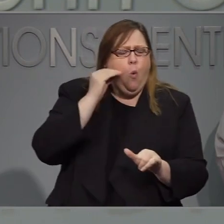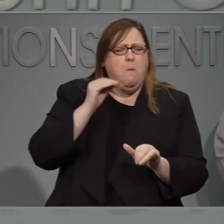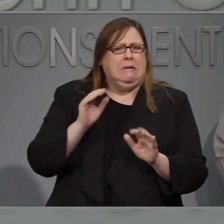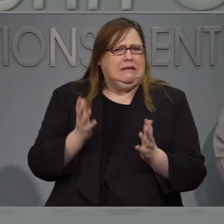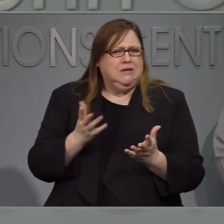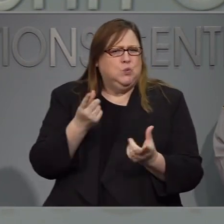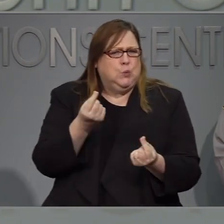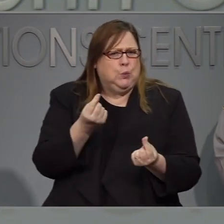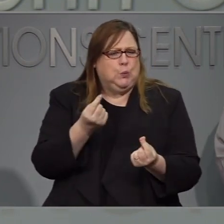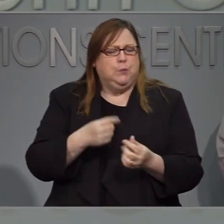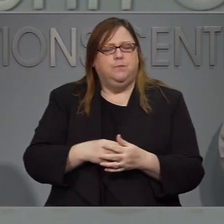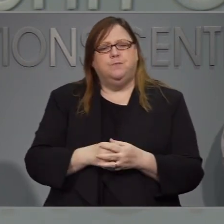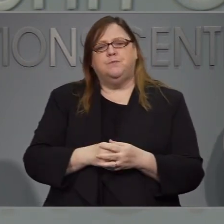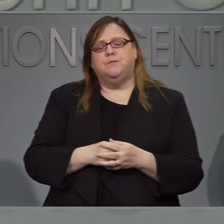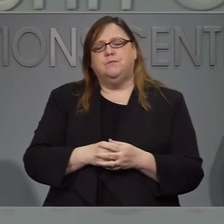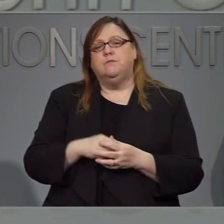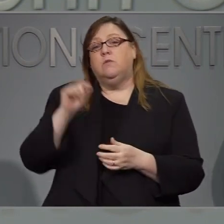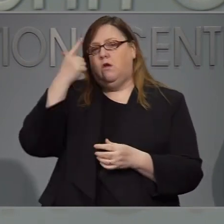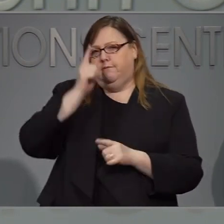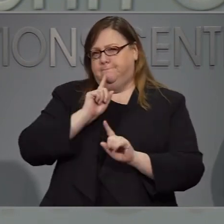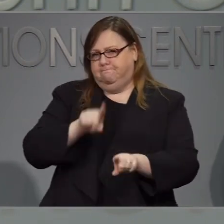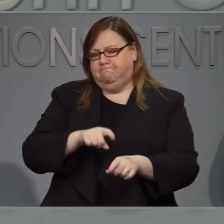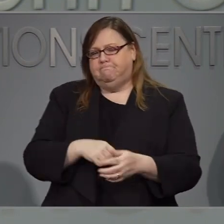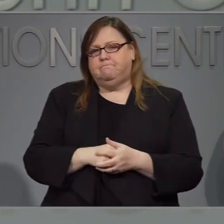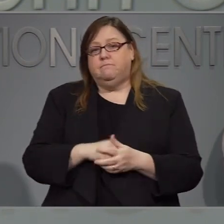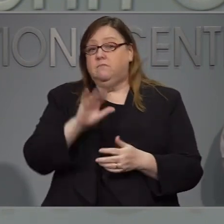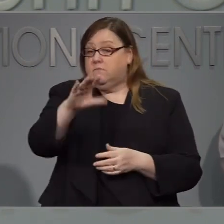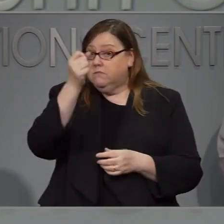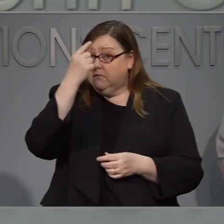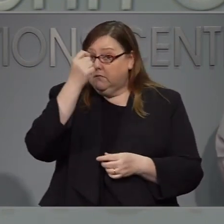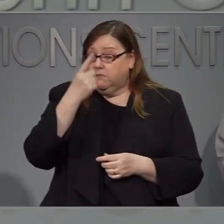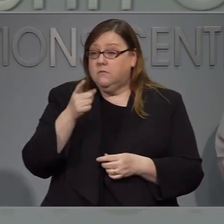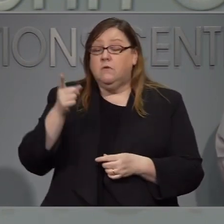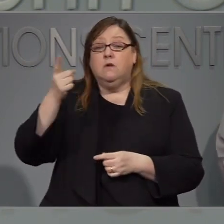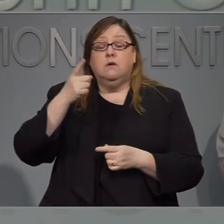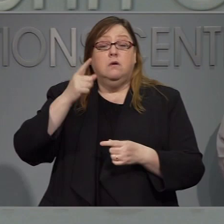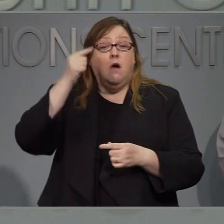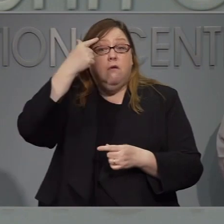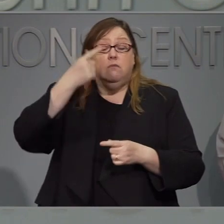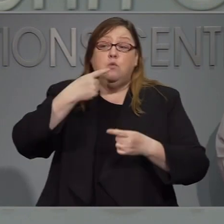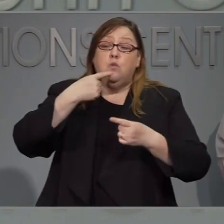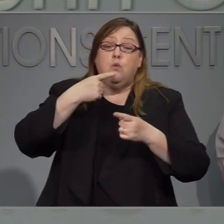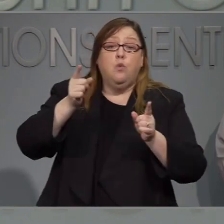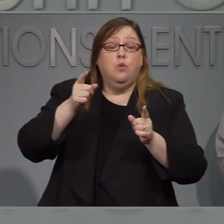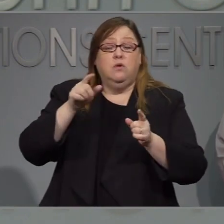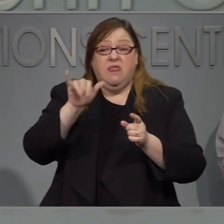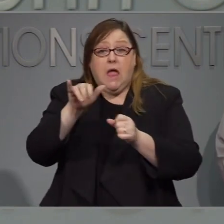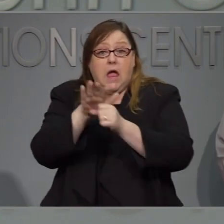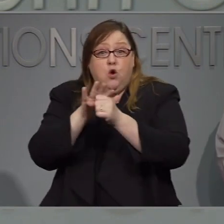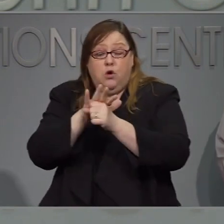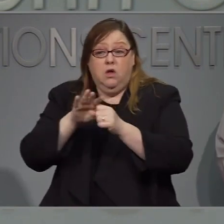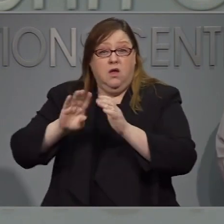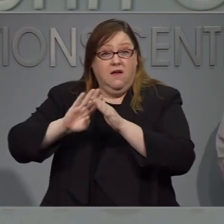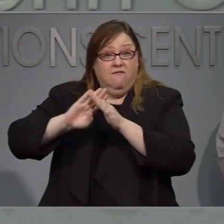Respuesta primero si tienen órdenes de evacuación de queremos que la gente desaloje simplemente queremos que